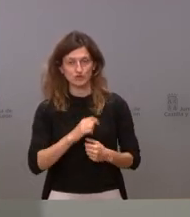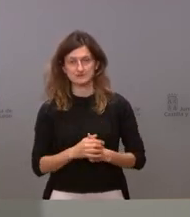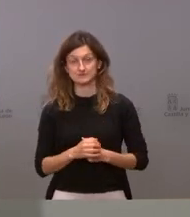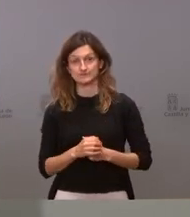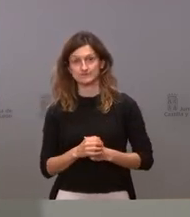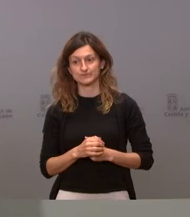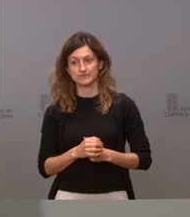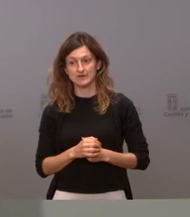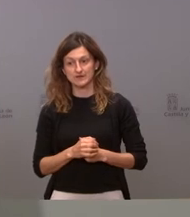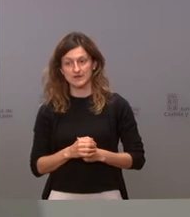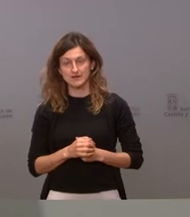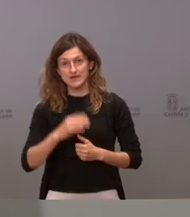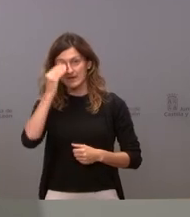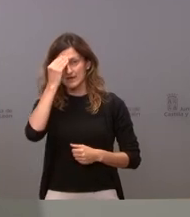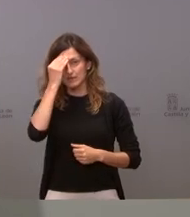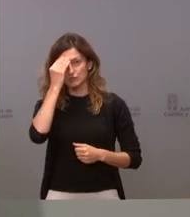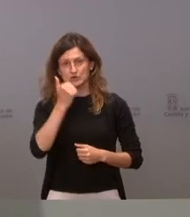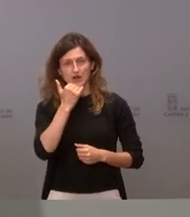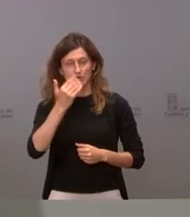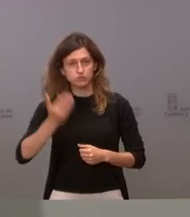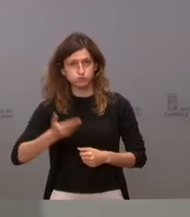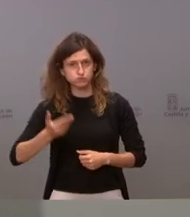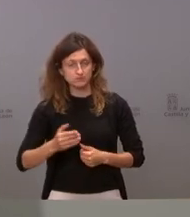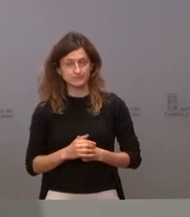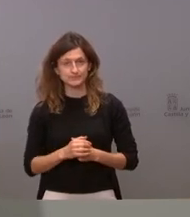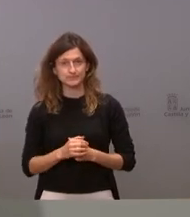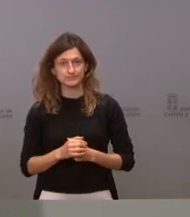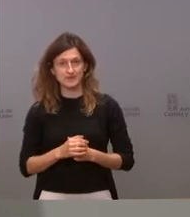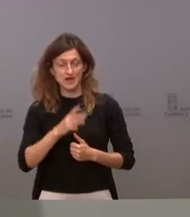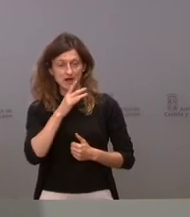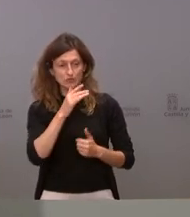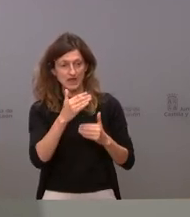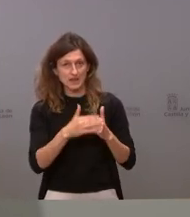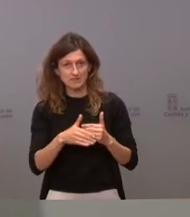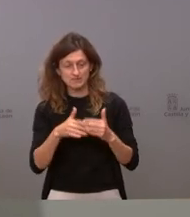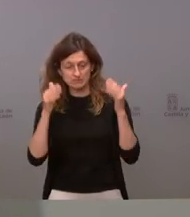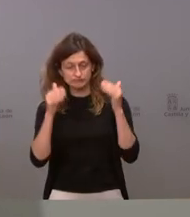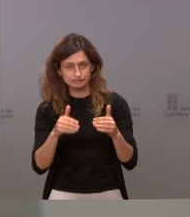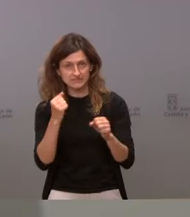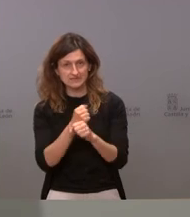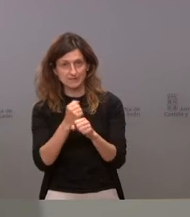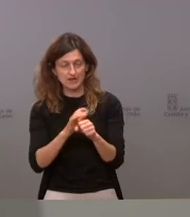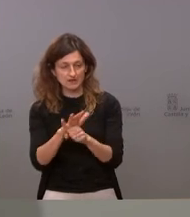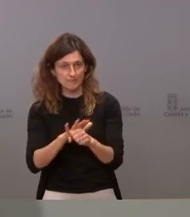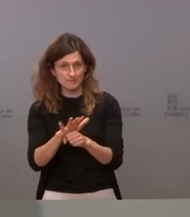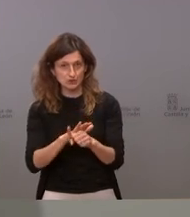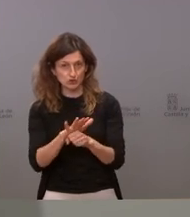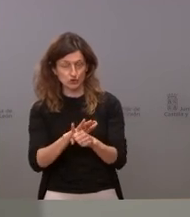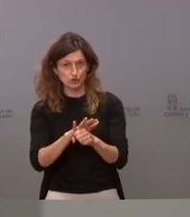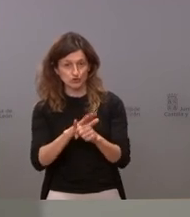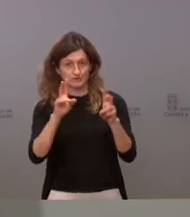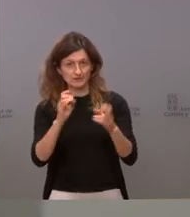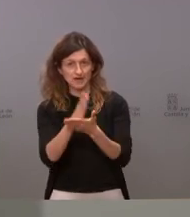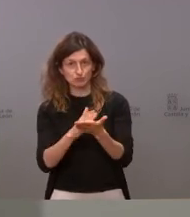seguimos creyendo que es una cosa importante pero nosotros ahora estamos limitados a trabajar en el ámbito del